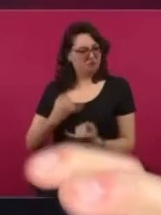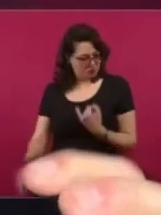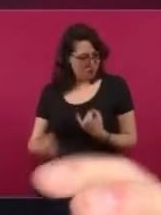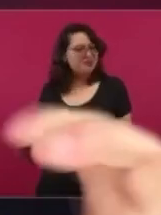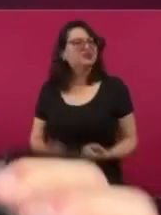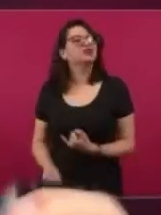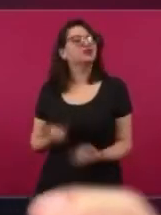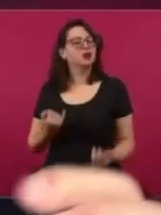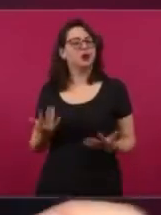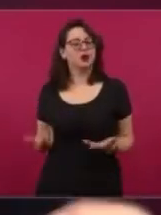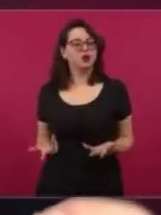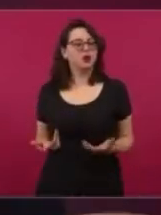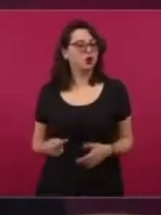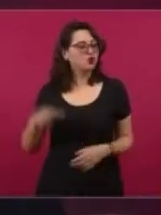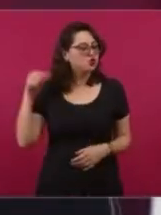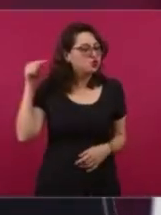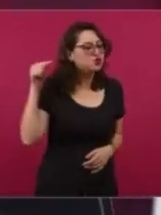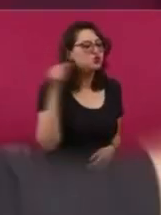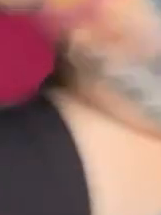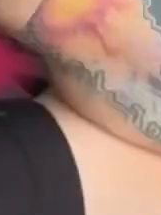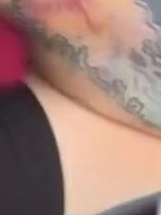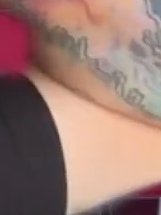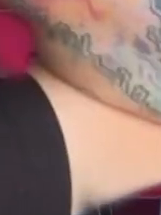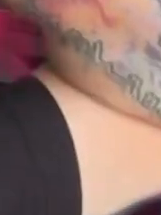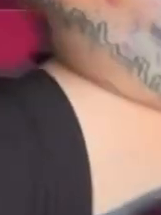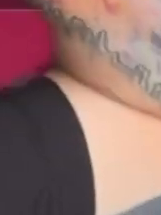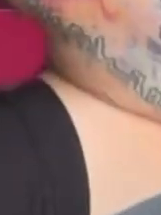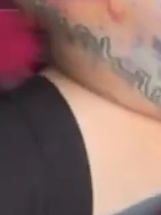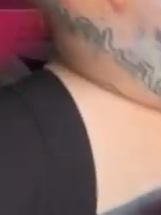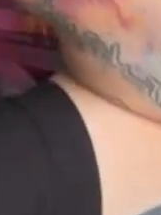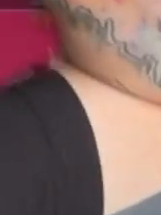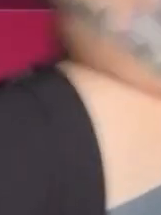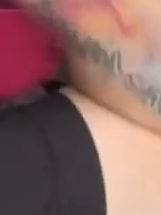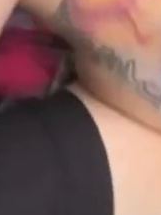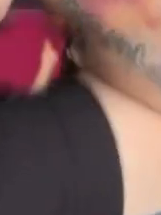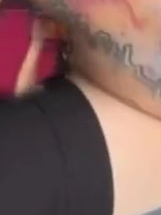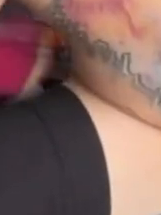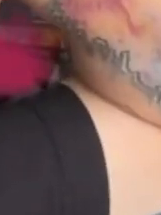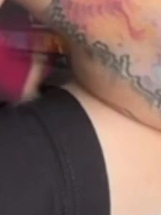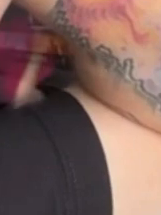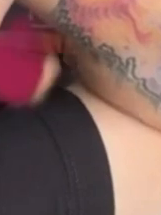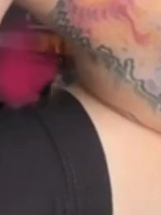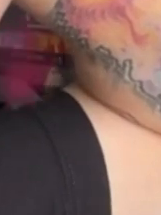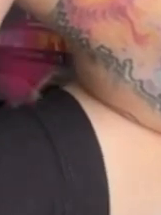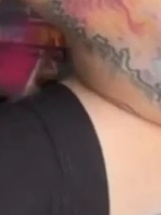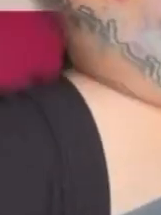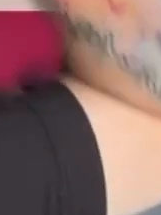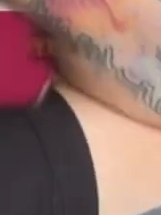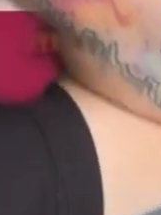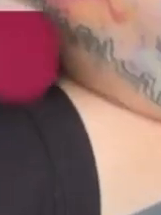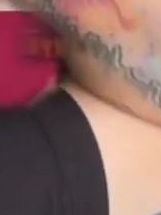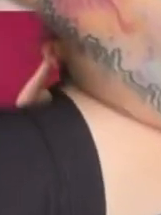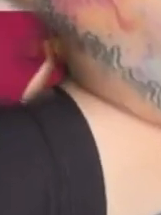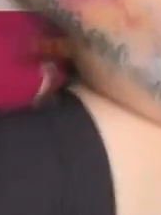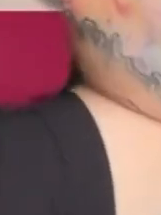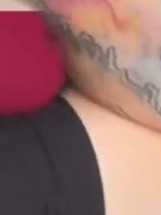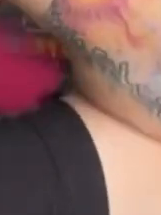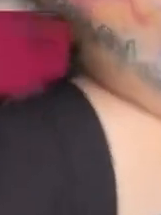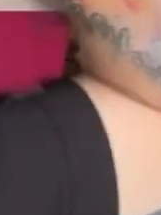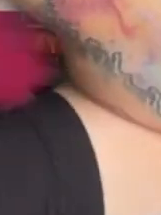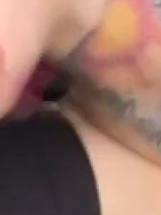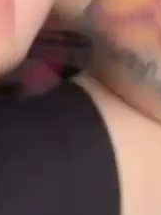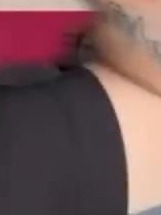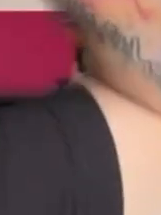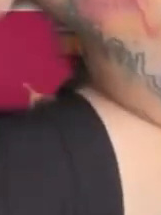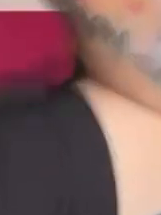medallita de los nuestros viejitos y de la gran ayuda que le está dando el presidentisísimo líder de la alianza a